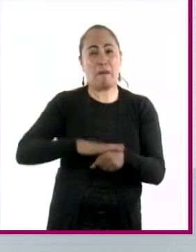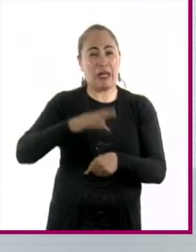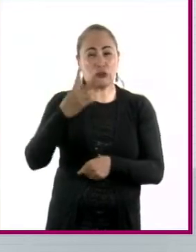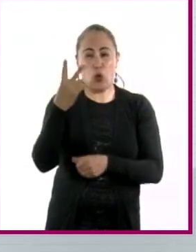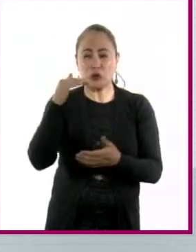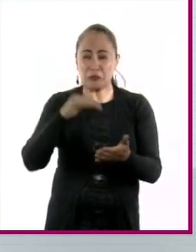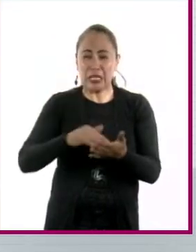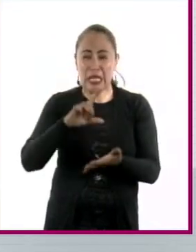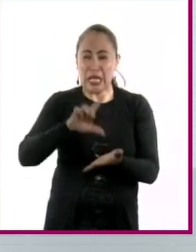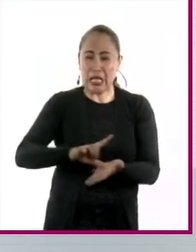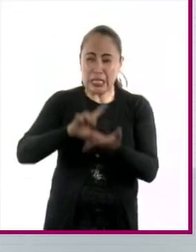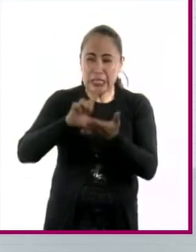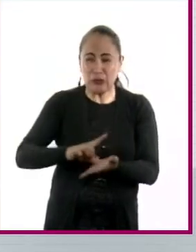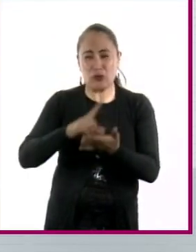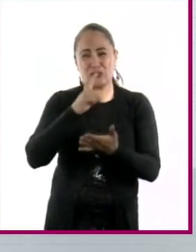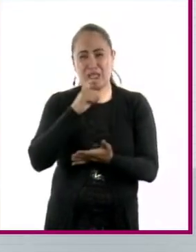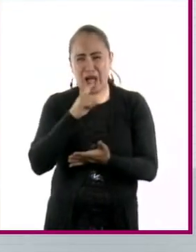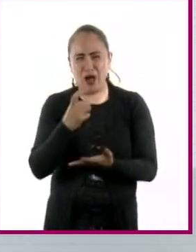está mal.